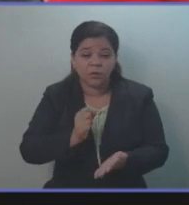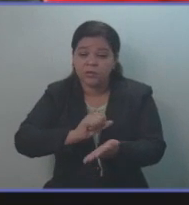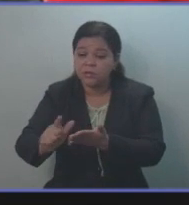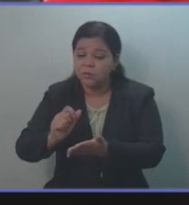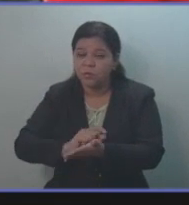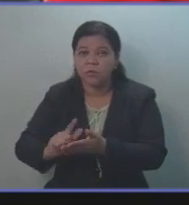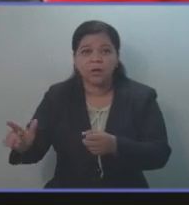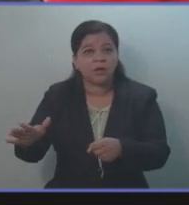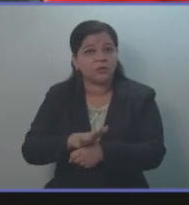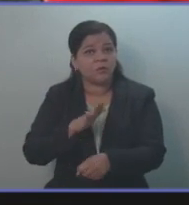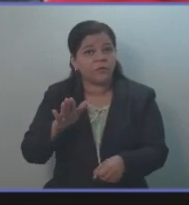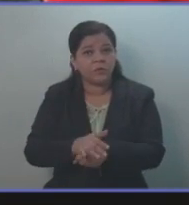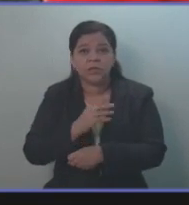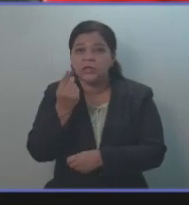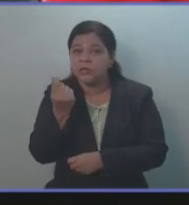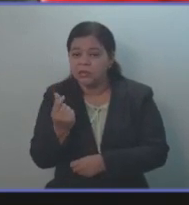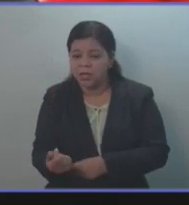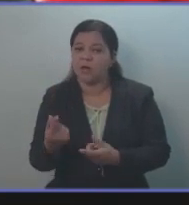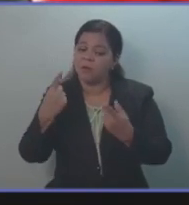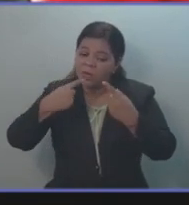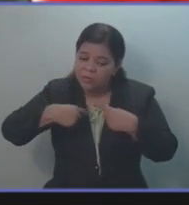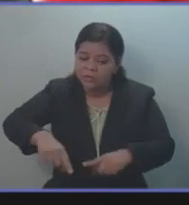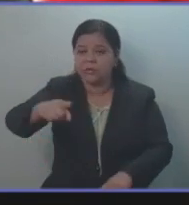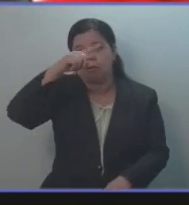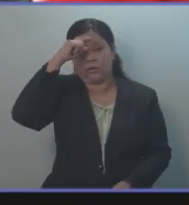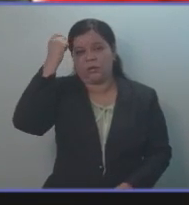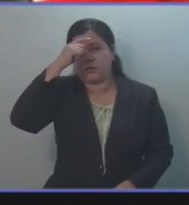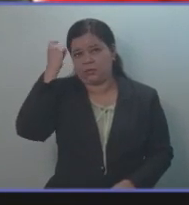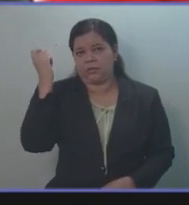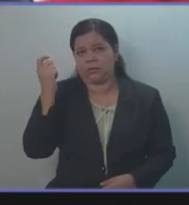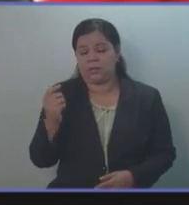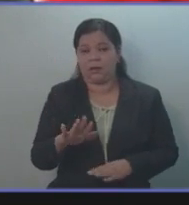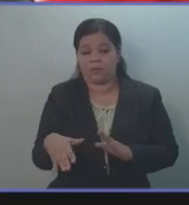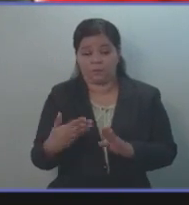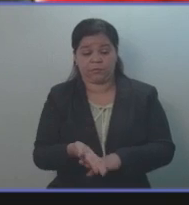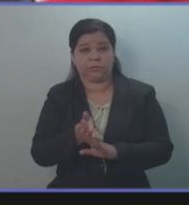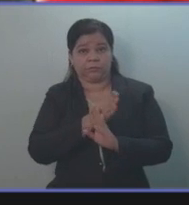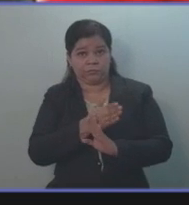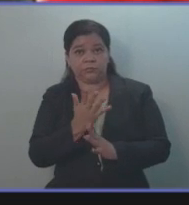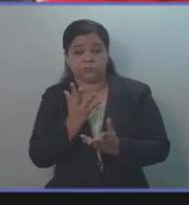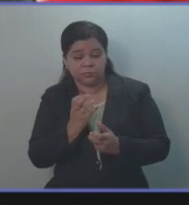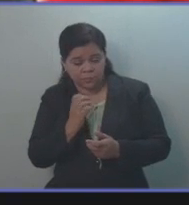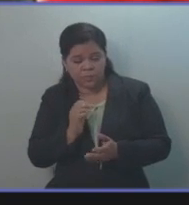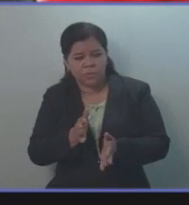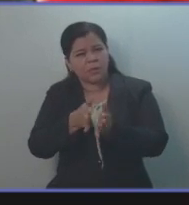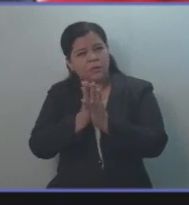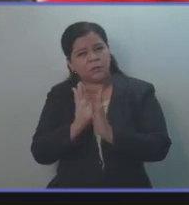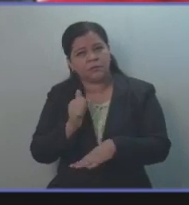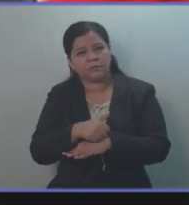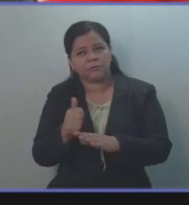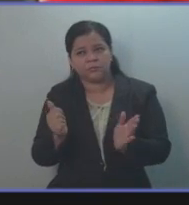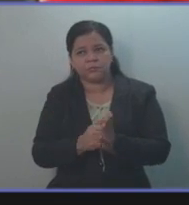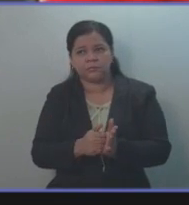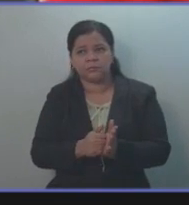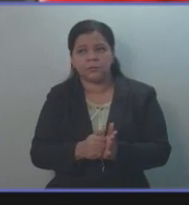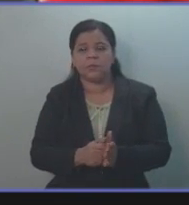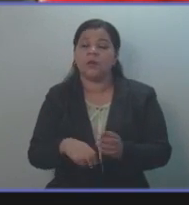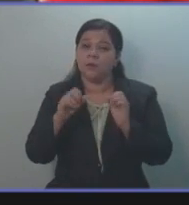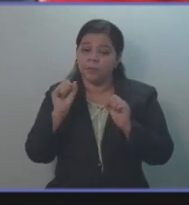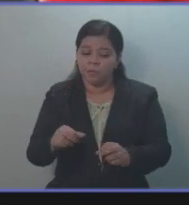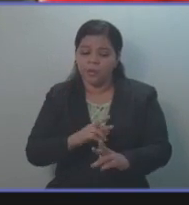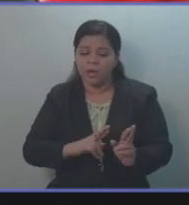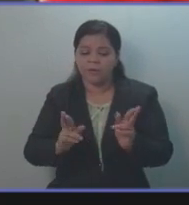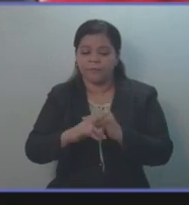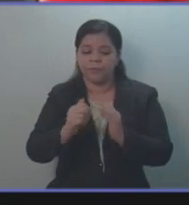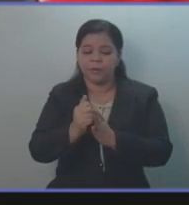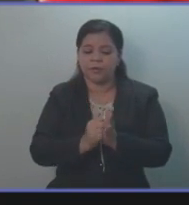recursos indispensables para su funcionamiento. Por lo antes expuesto, solicitamos a esta Honorable Asamblea Legislativa se reforme